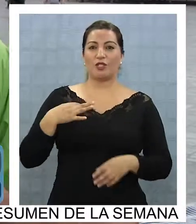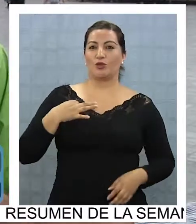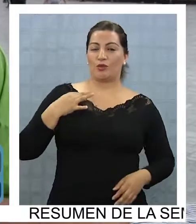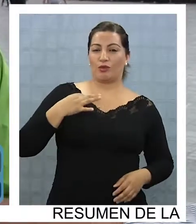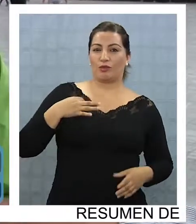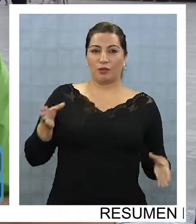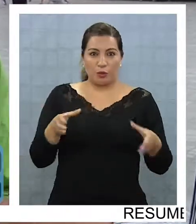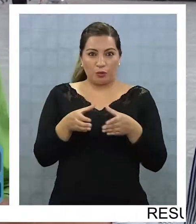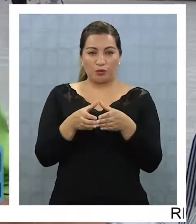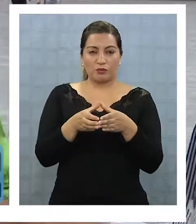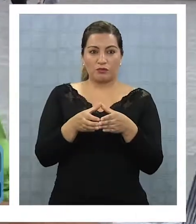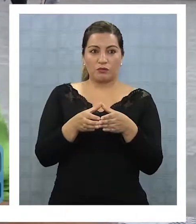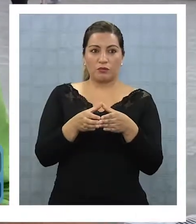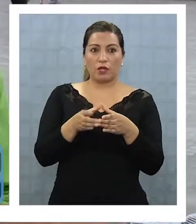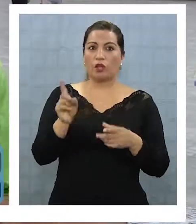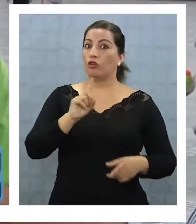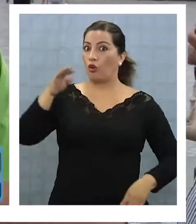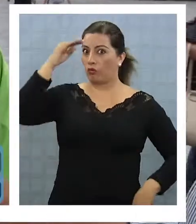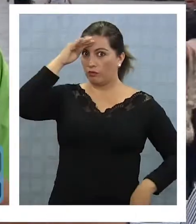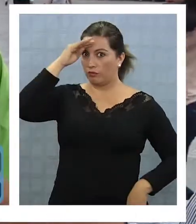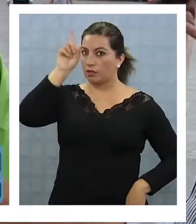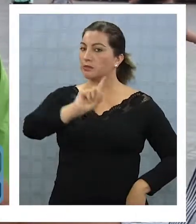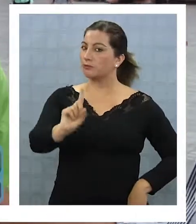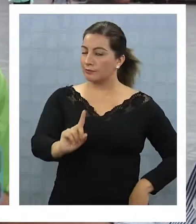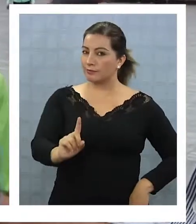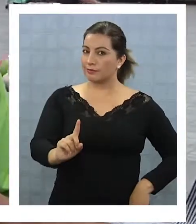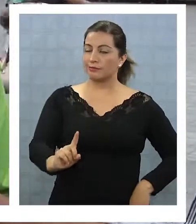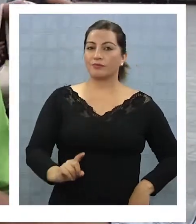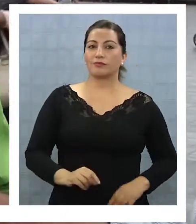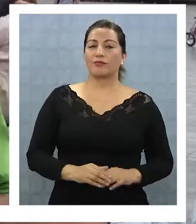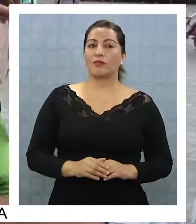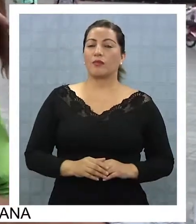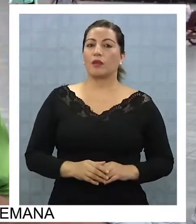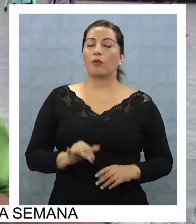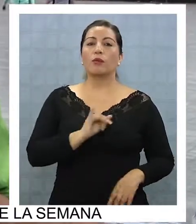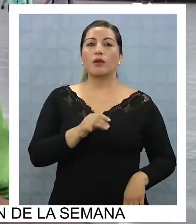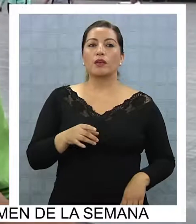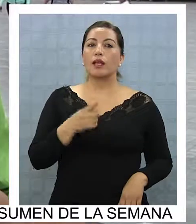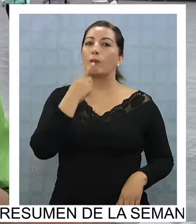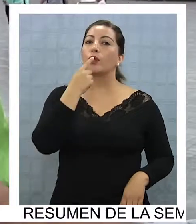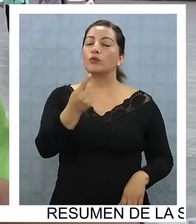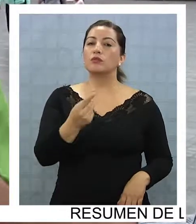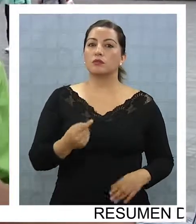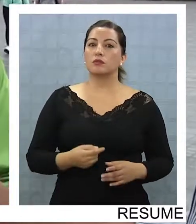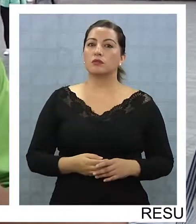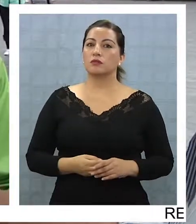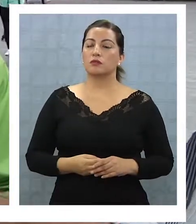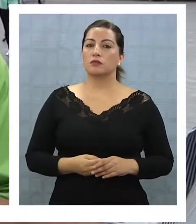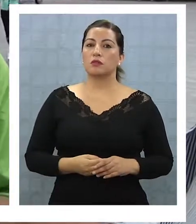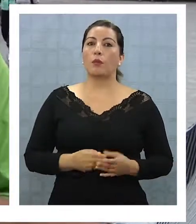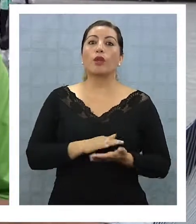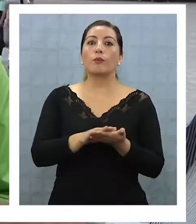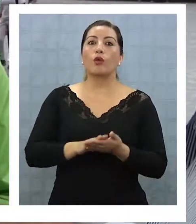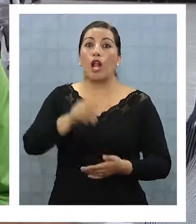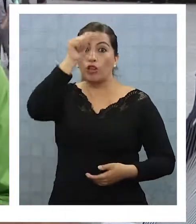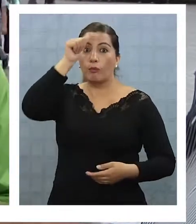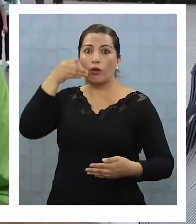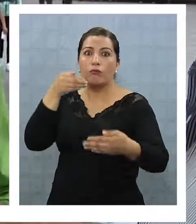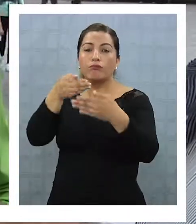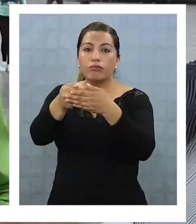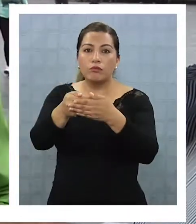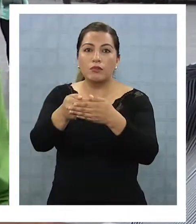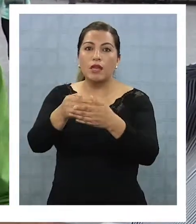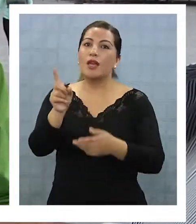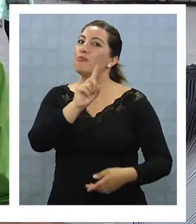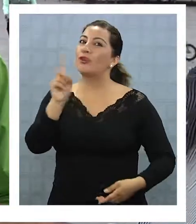electorado, tampoco hay que confiarse, porque la pregunta siempre ha apuntado a si las elecciones fueran este domingo, pero las elecciones